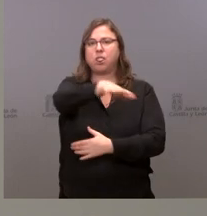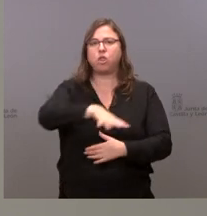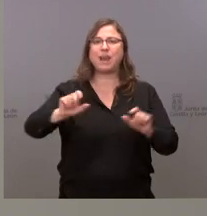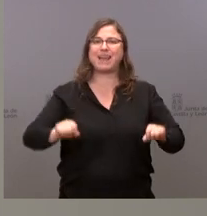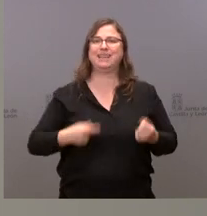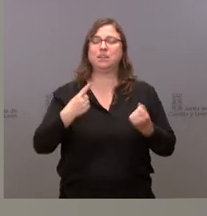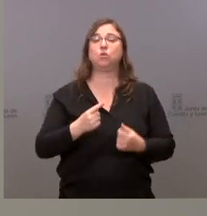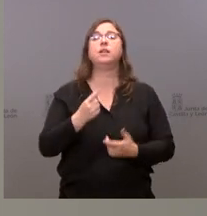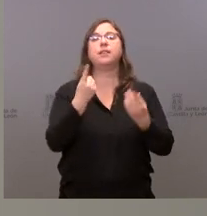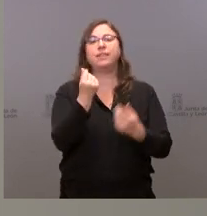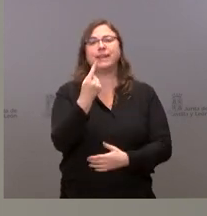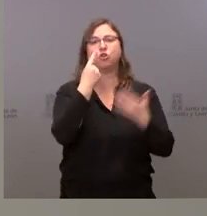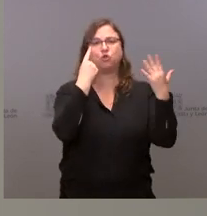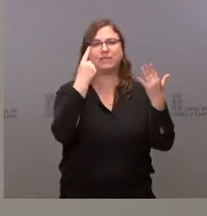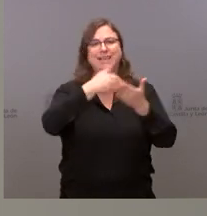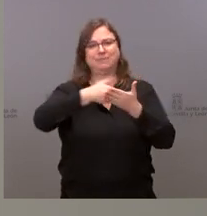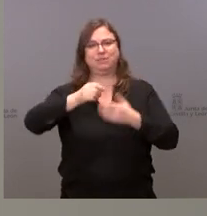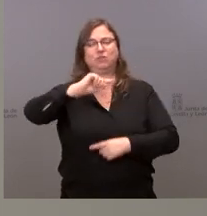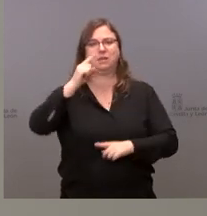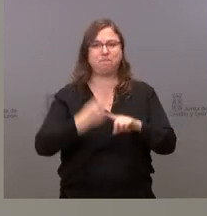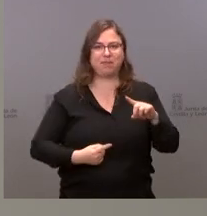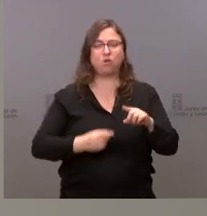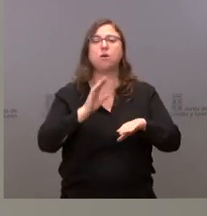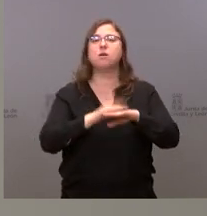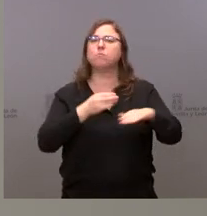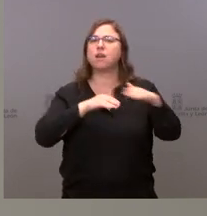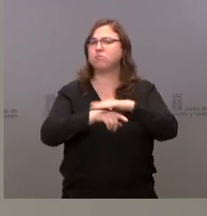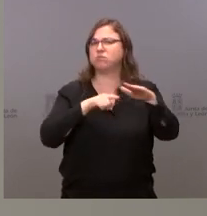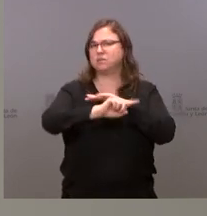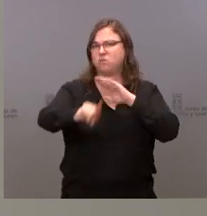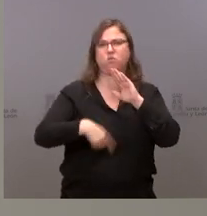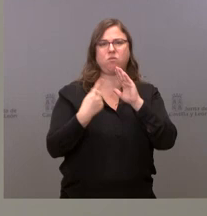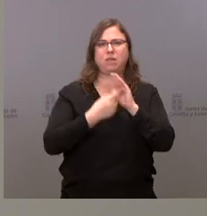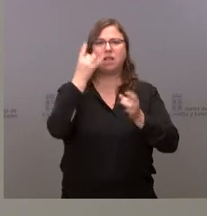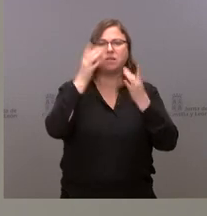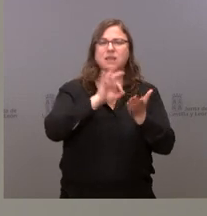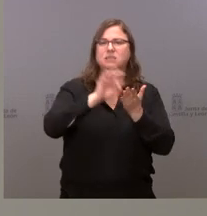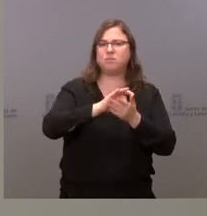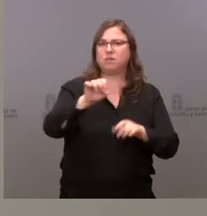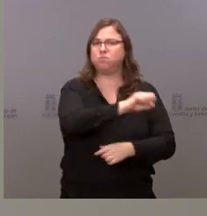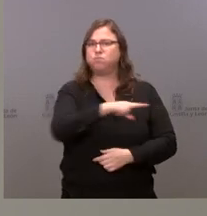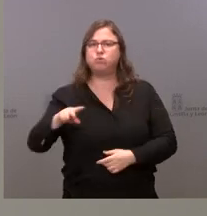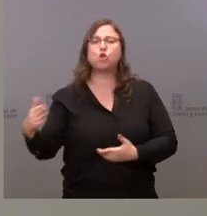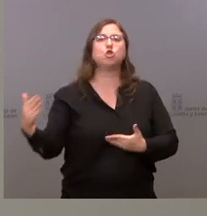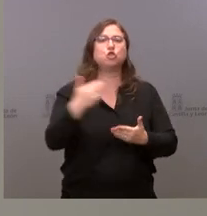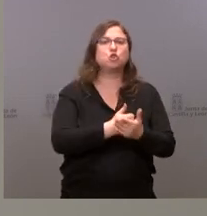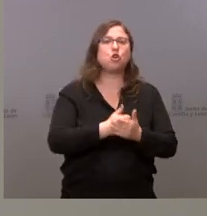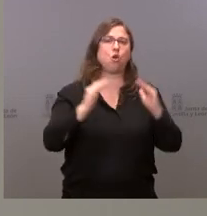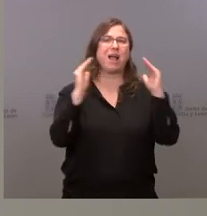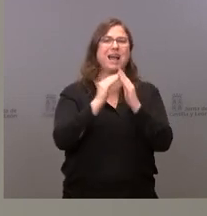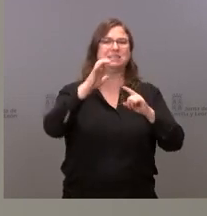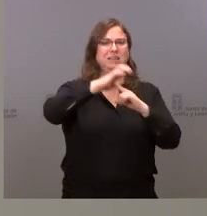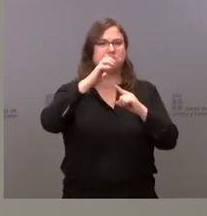Son 6 millones y medio que van dirigidos a financiar la gestión integral de todas las actividades, servicios y equipamientos de las 28 casas del parque,